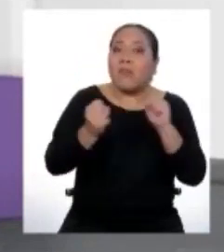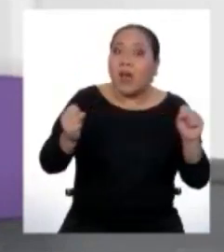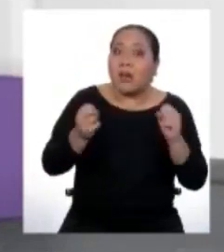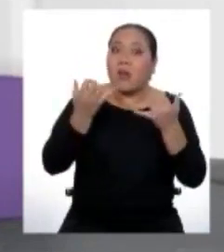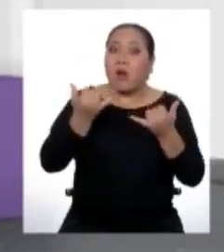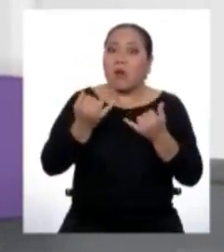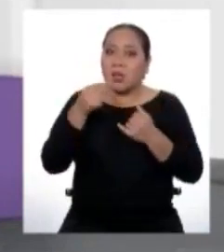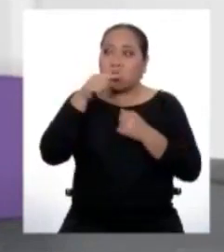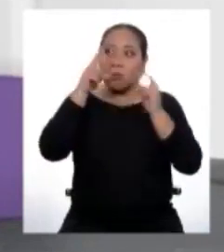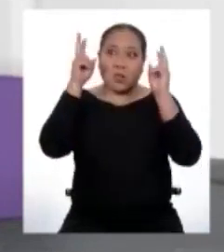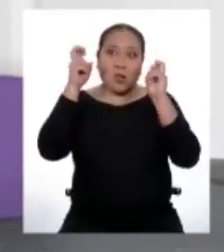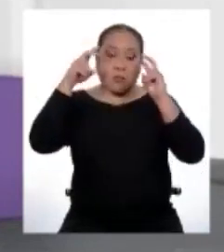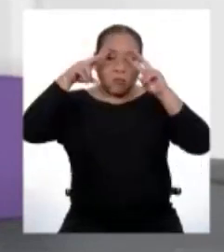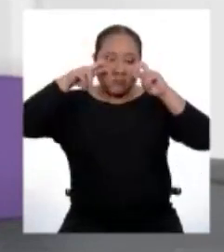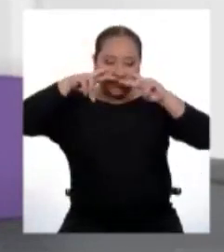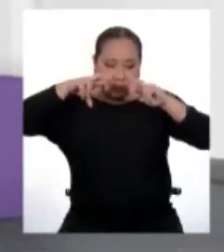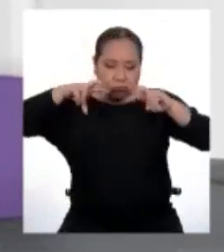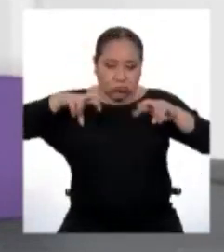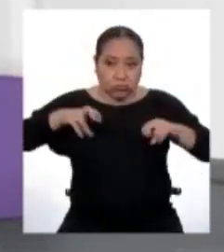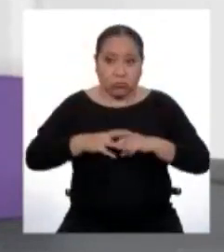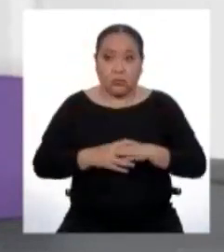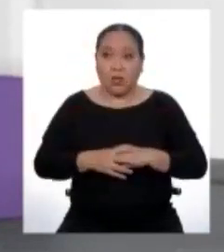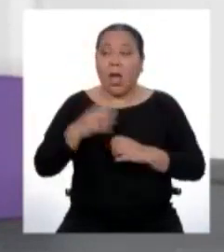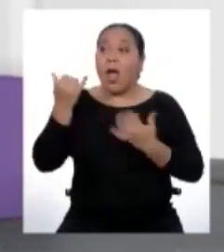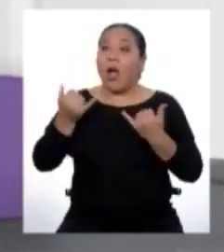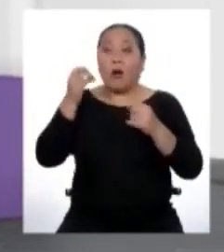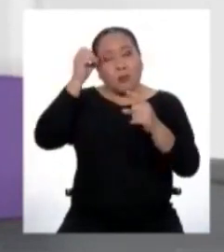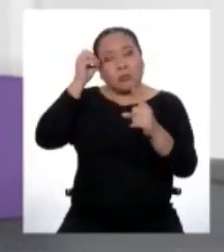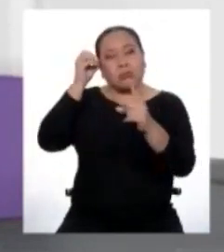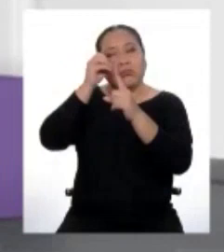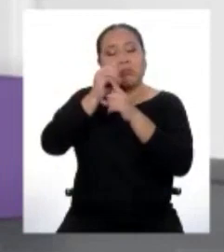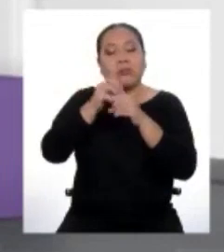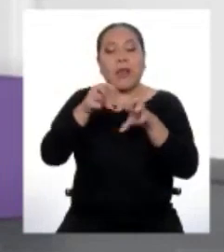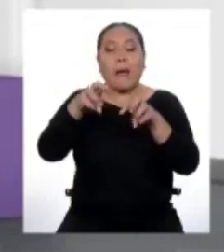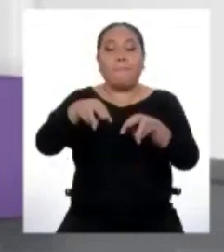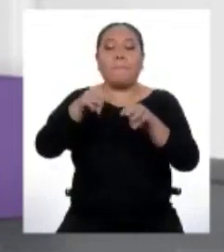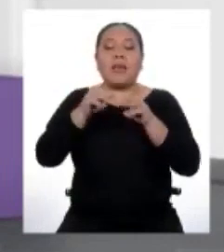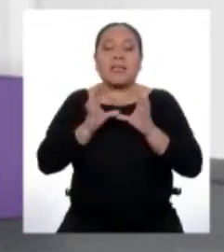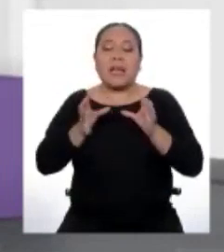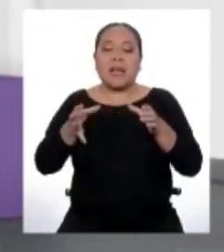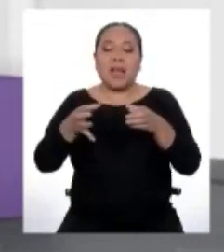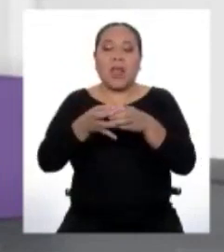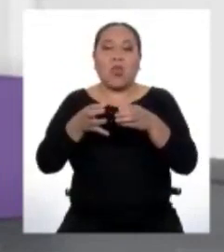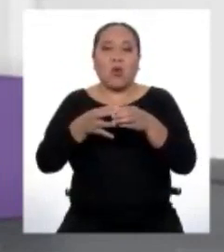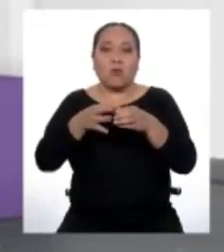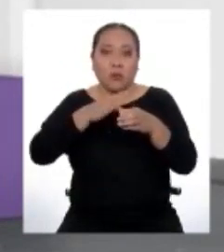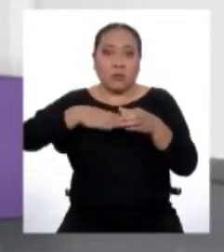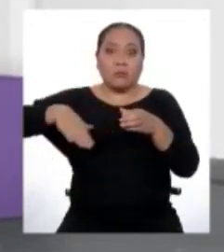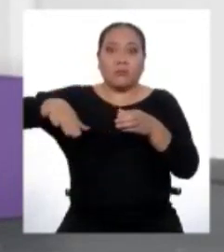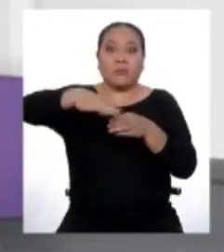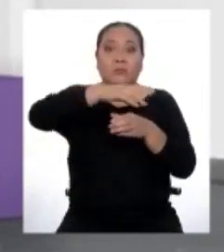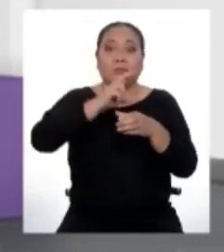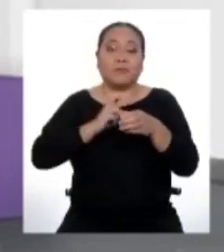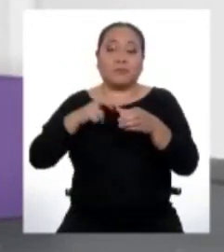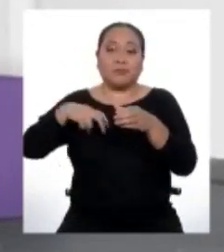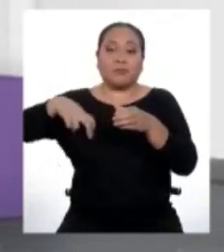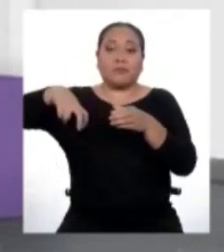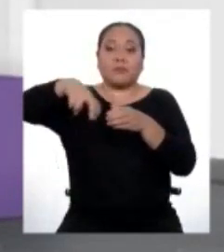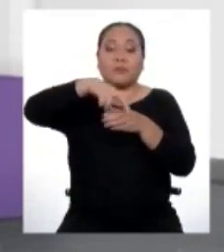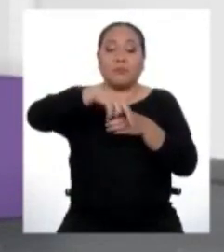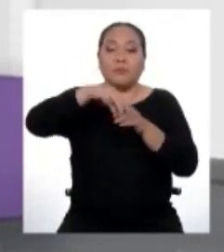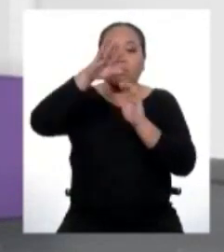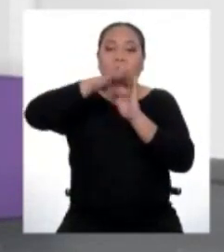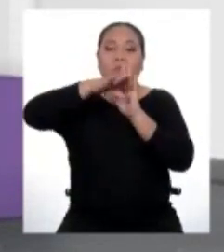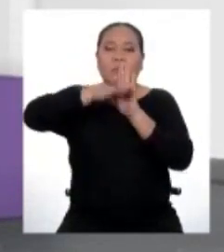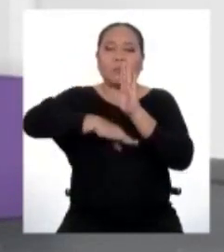para explorar. De hecho, nos hemos puesto como reto armar una mesa redonda acerca de cómo reducir de modo sostenible las